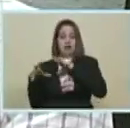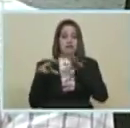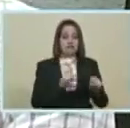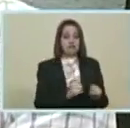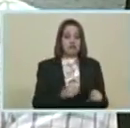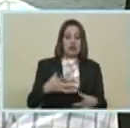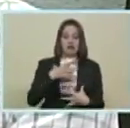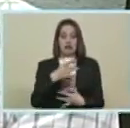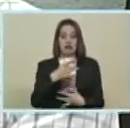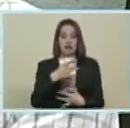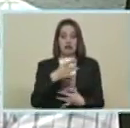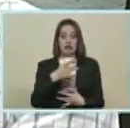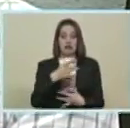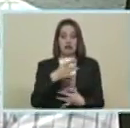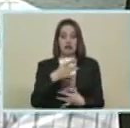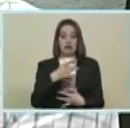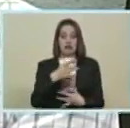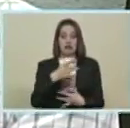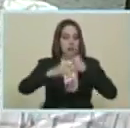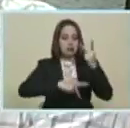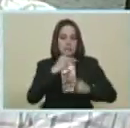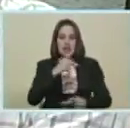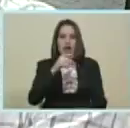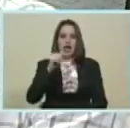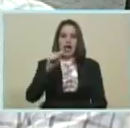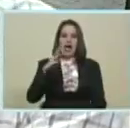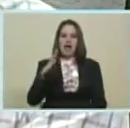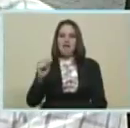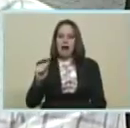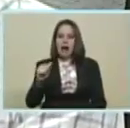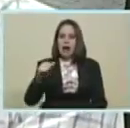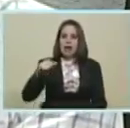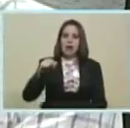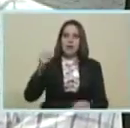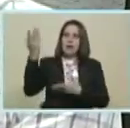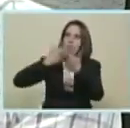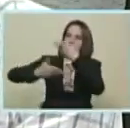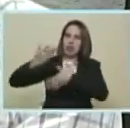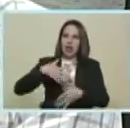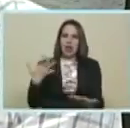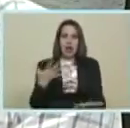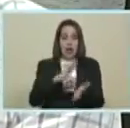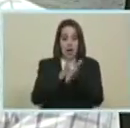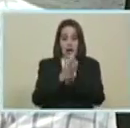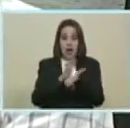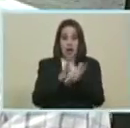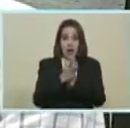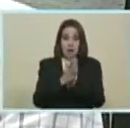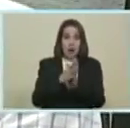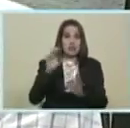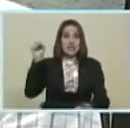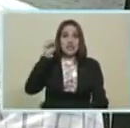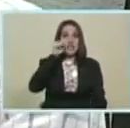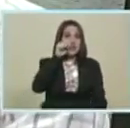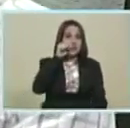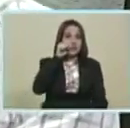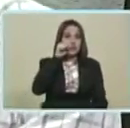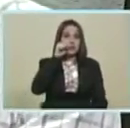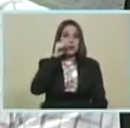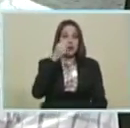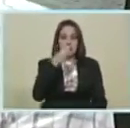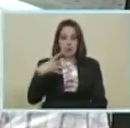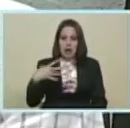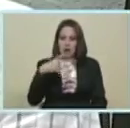interesa Agua importada La arepa Con maíz blanco Que no se